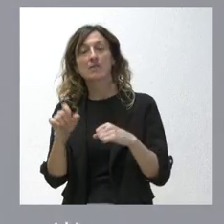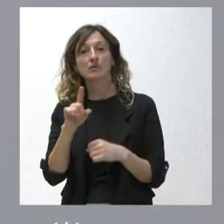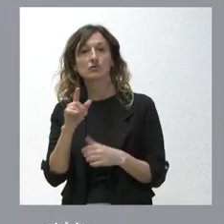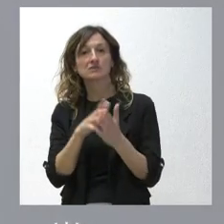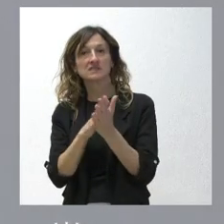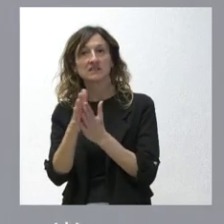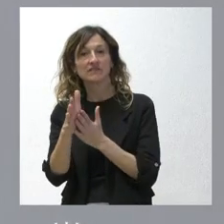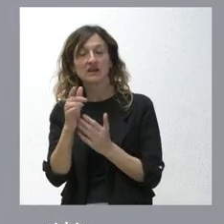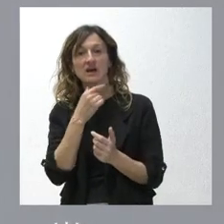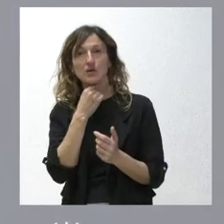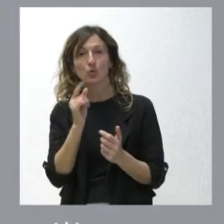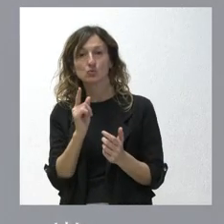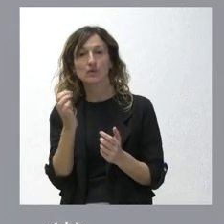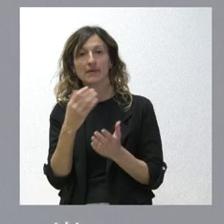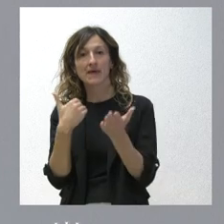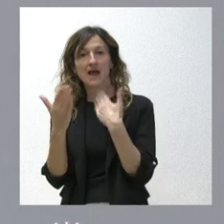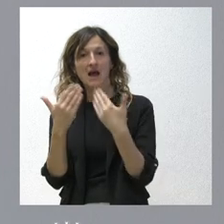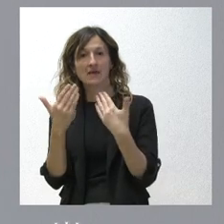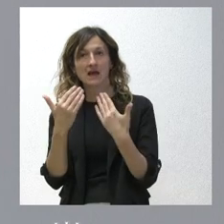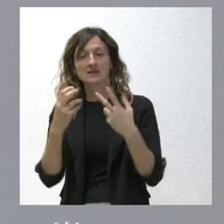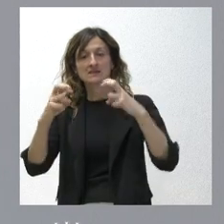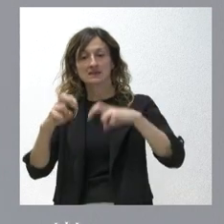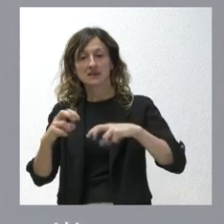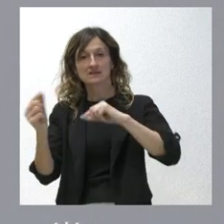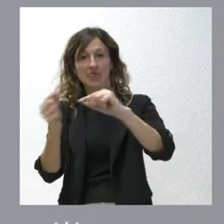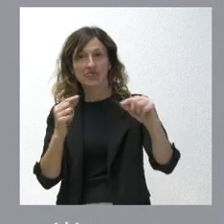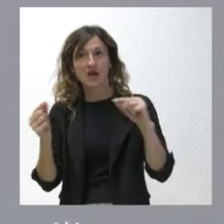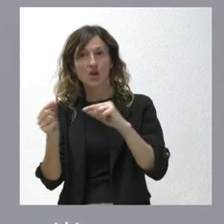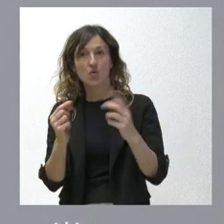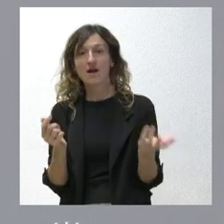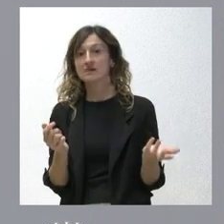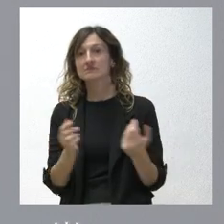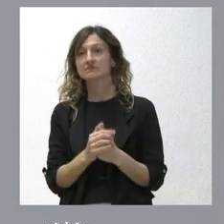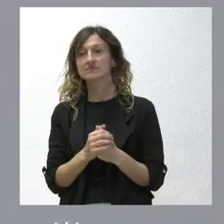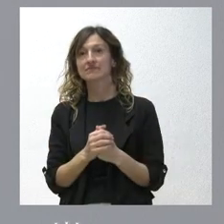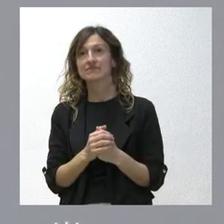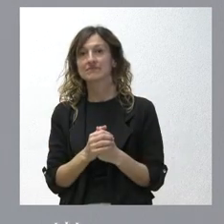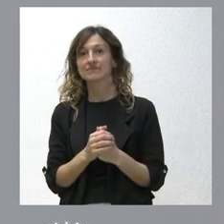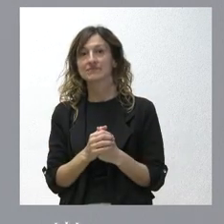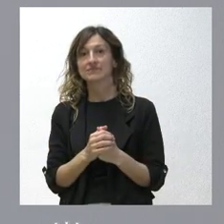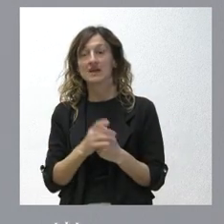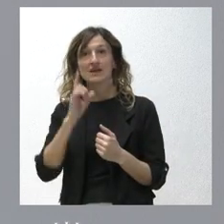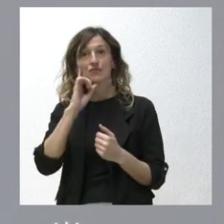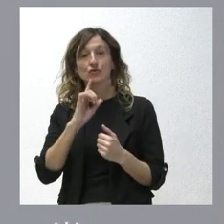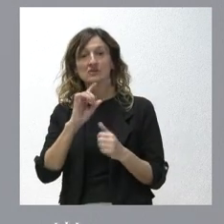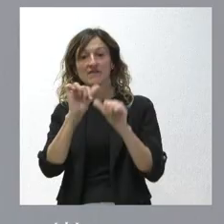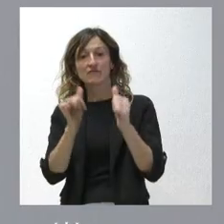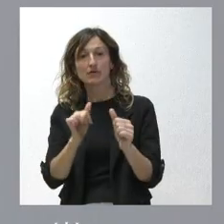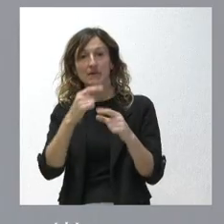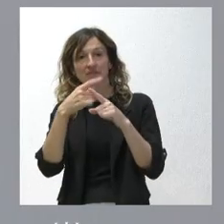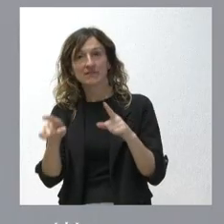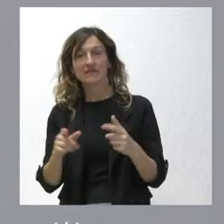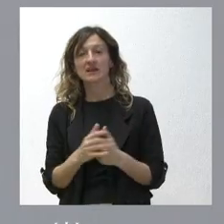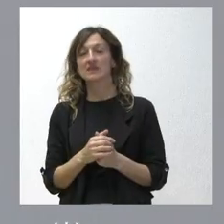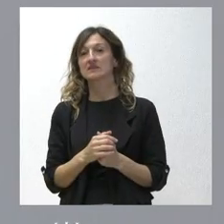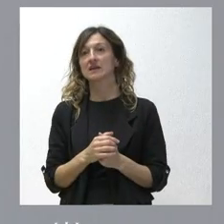y habría que hablar y sentarse y dialogar no sé si con el mismo formato o con lo distinto para